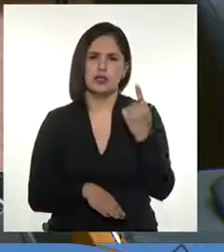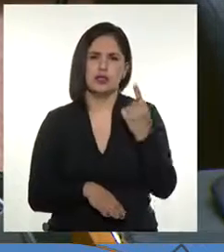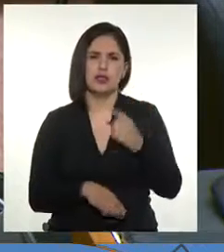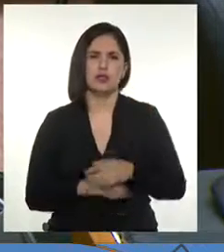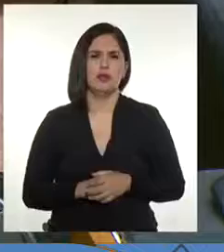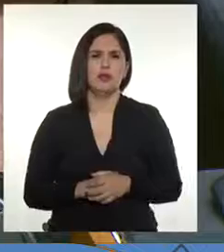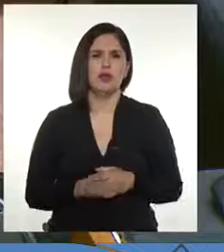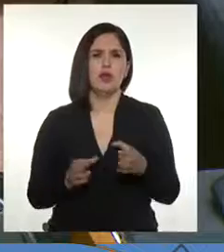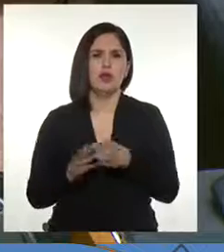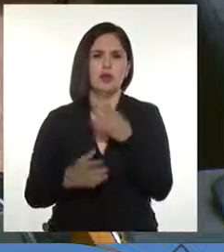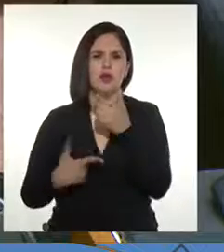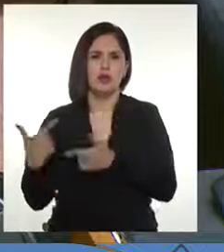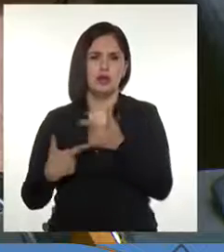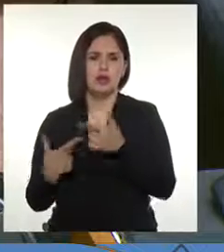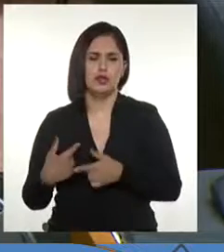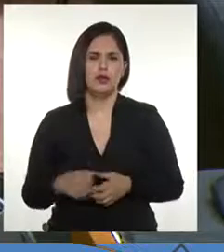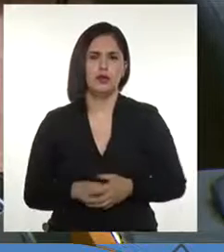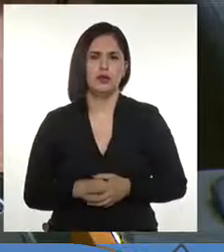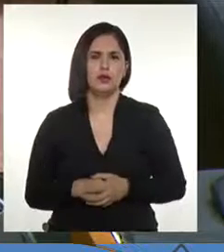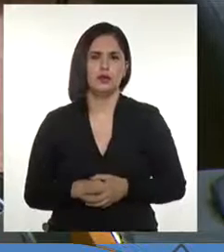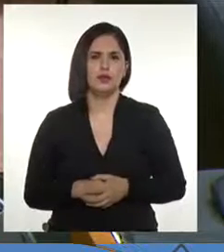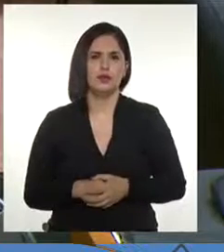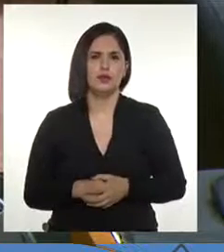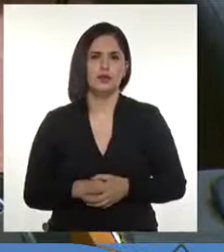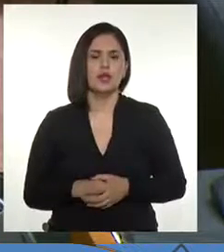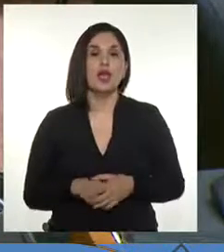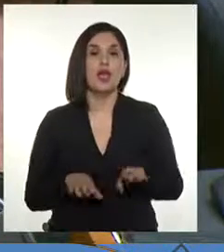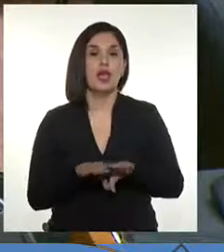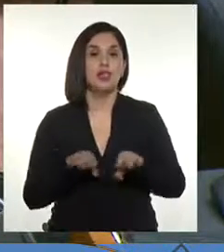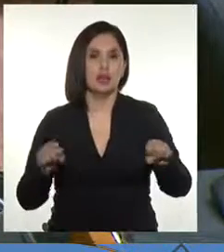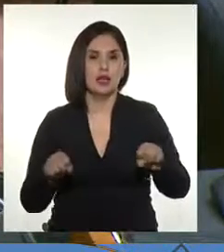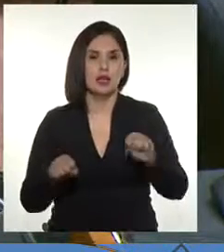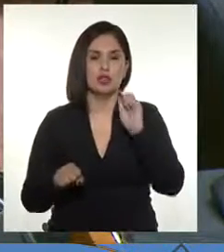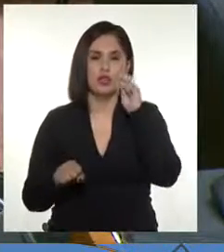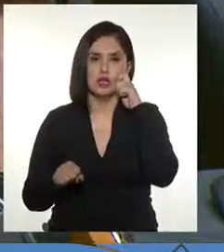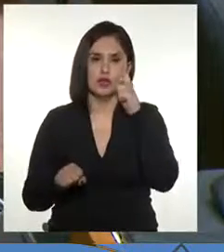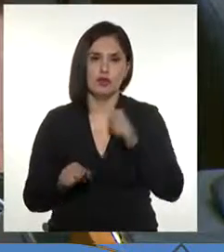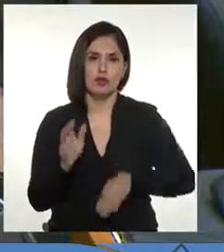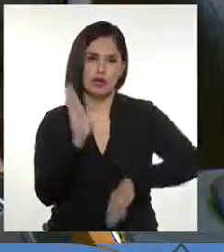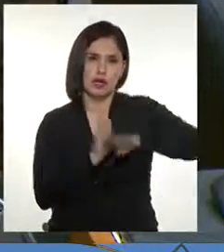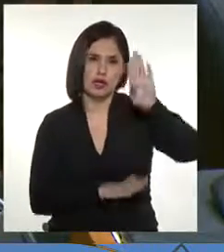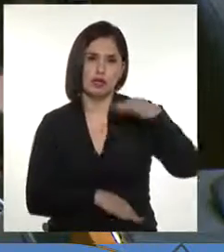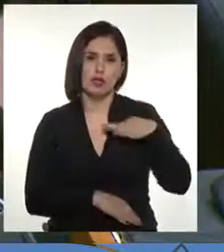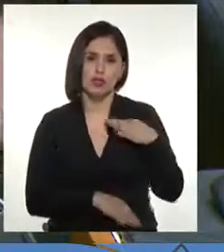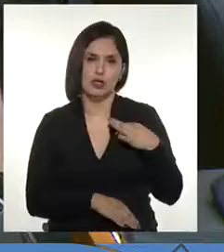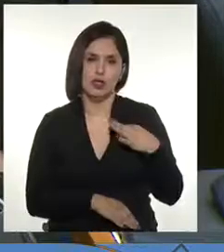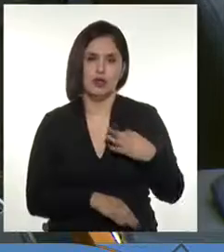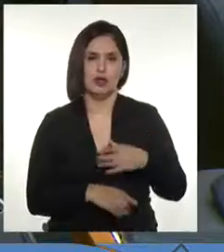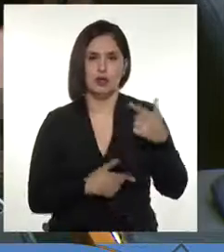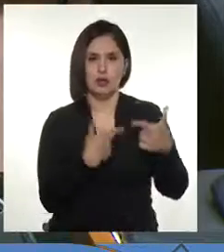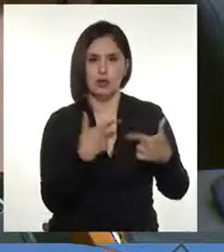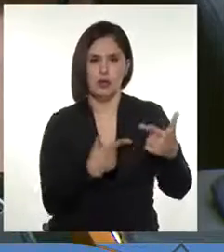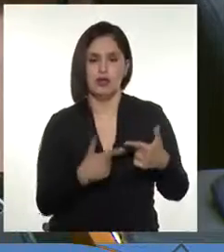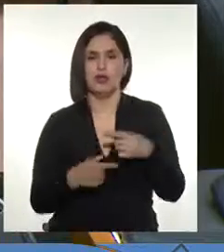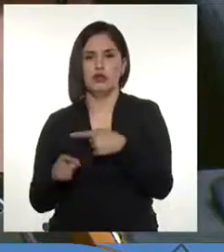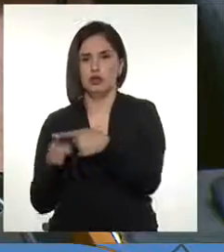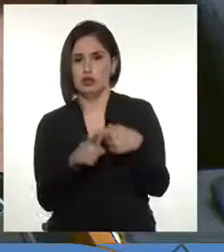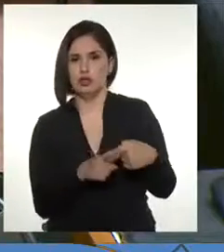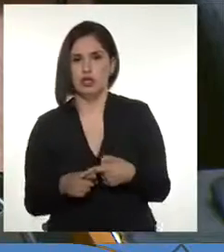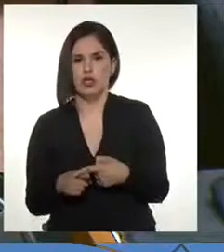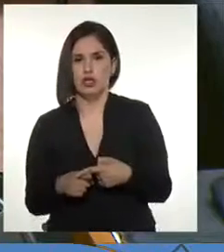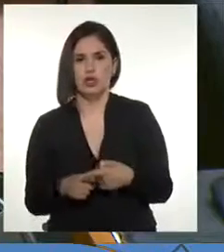tradicional. El mérito, entonces, de este acuerdo es que la mayoría ciudadana, tanto política como social,